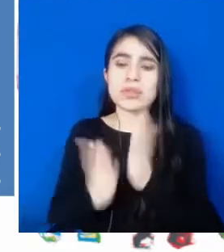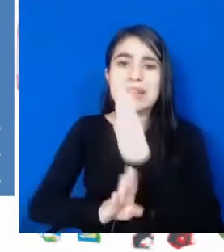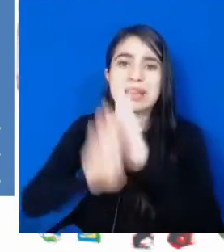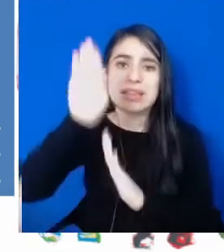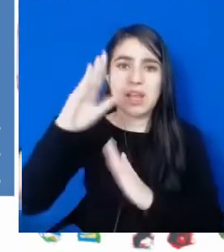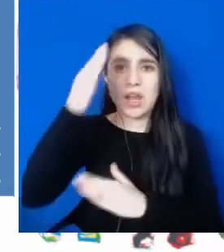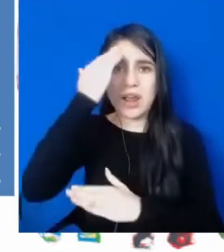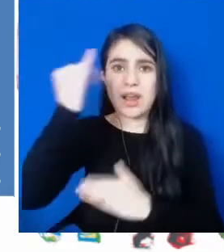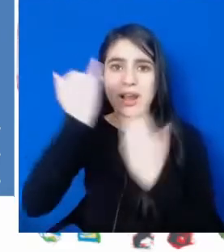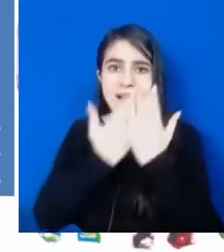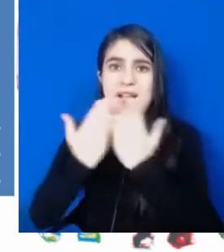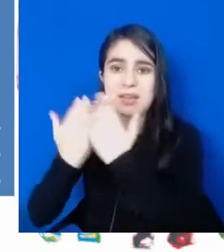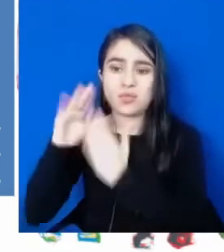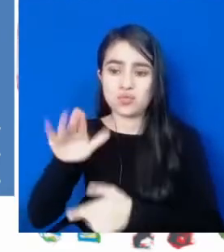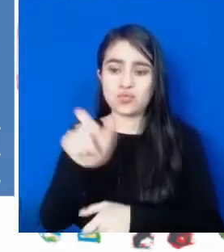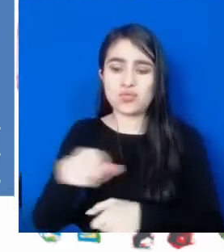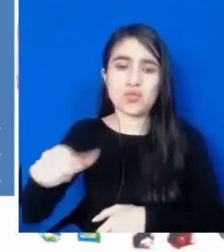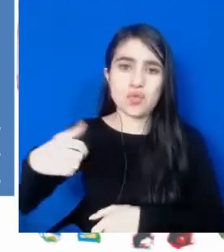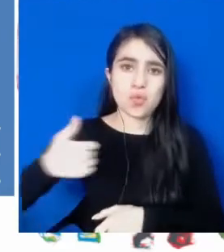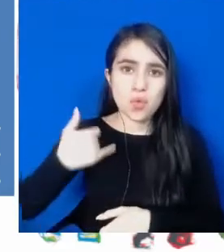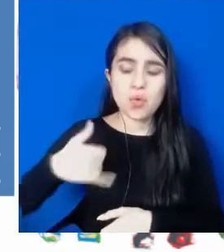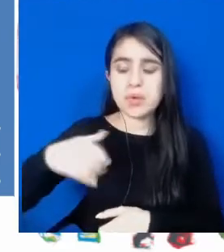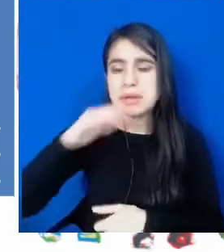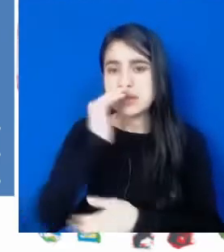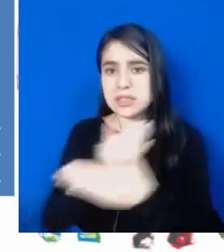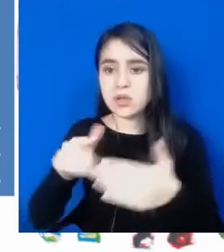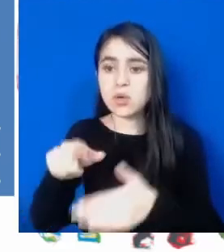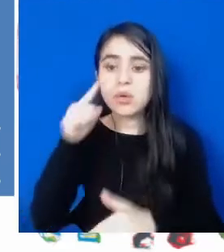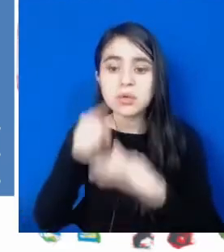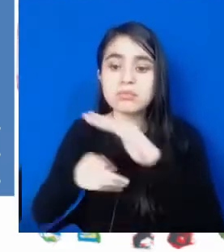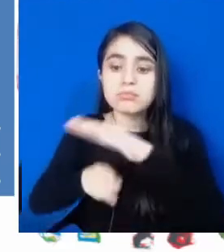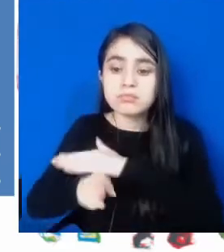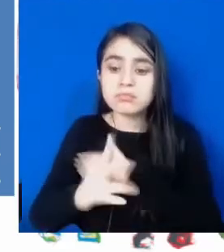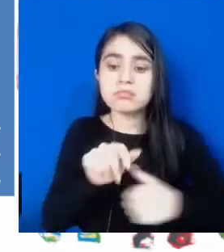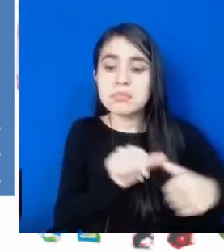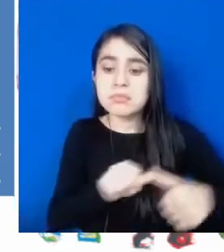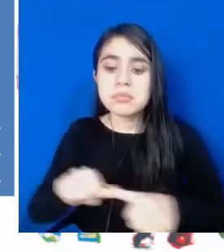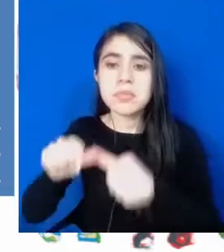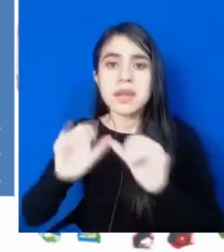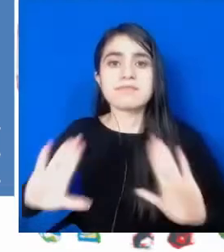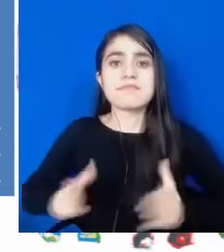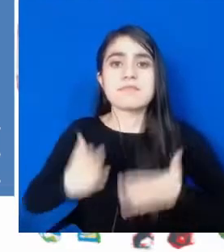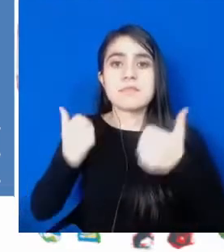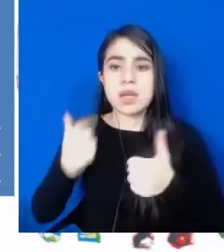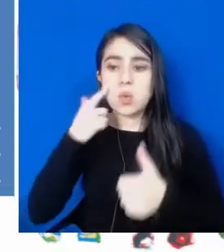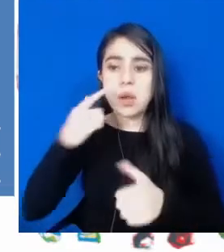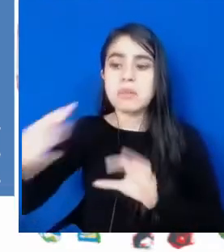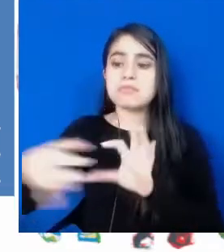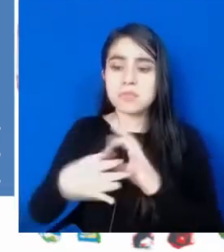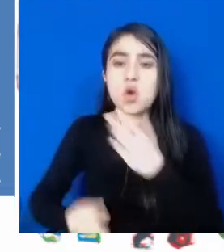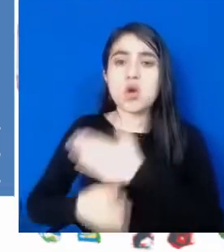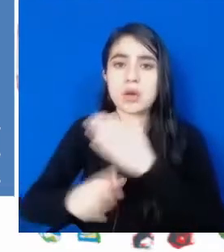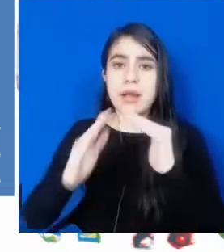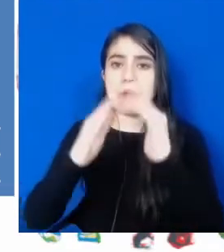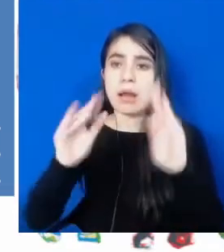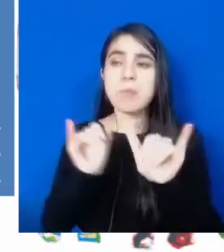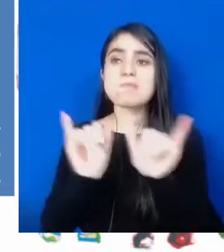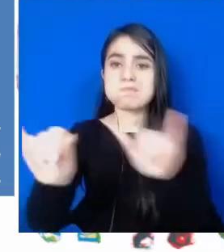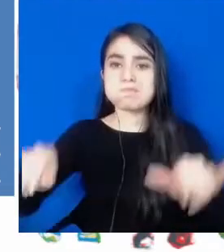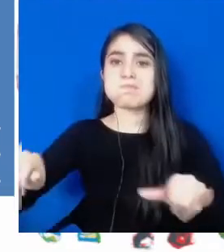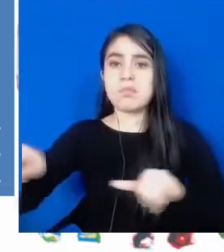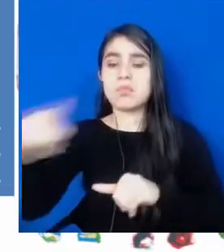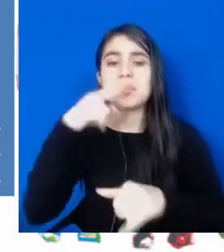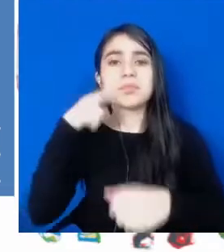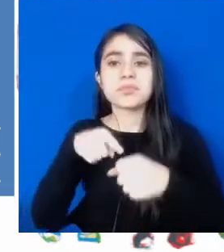desarrollo académico de los muchachos para garantizar su acceso, permanencia y bienestar, pudiera seguir en los hogares